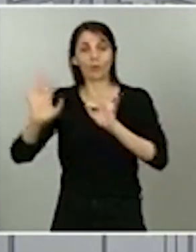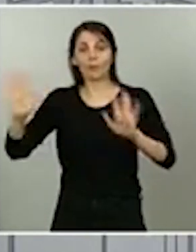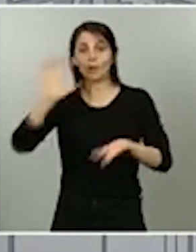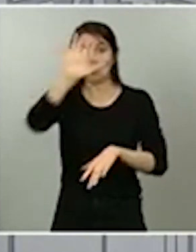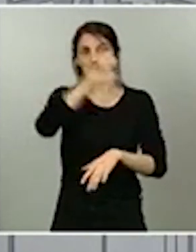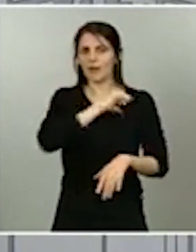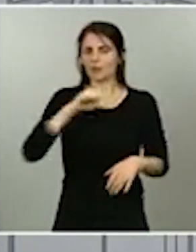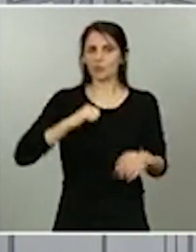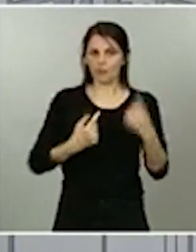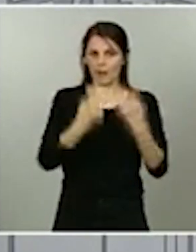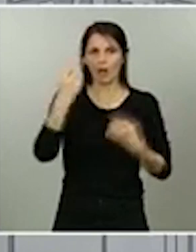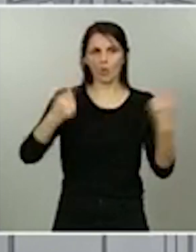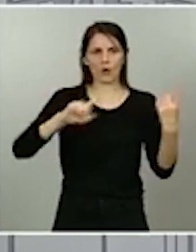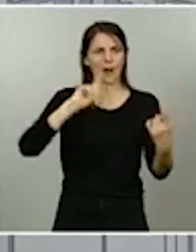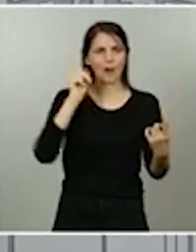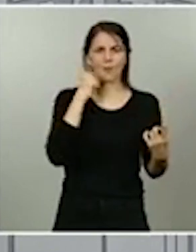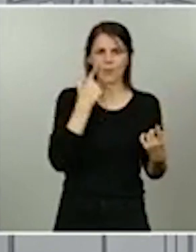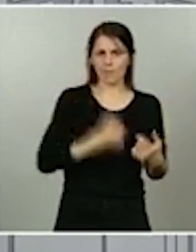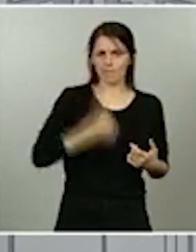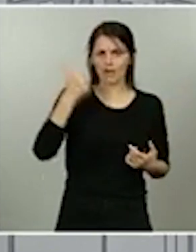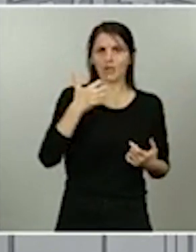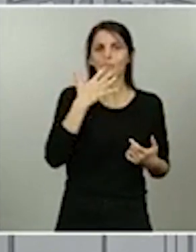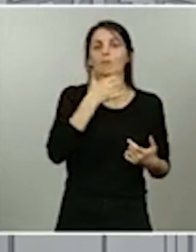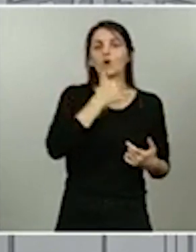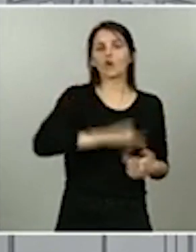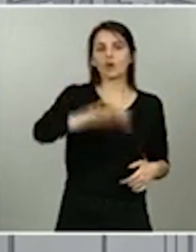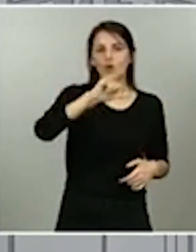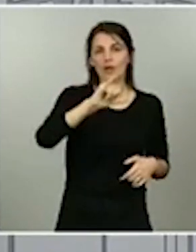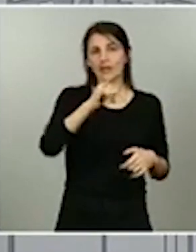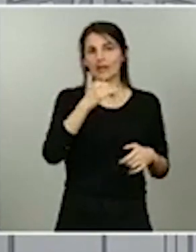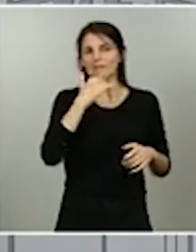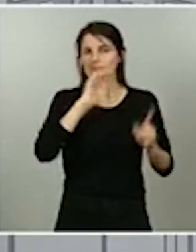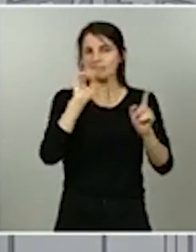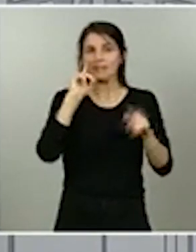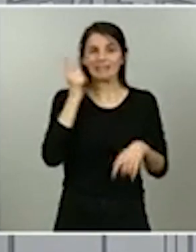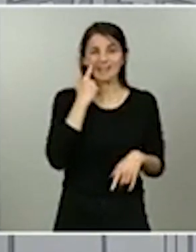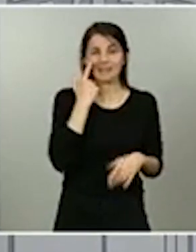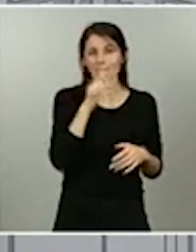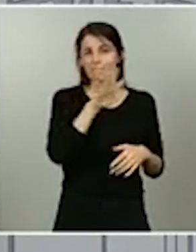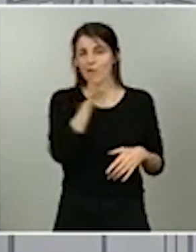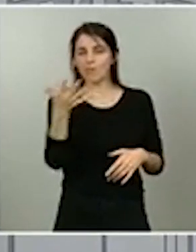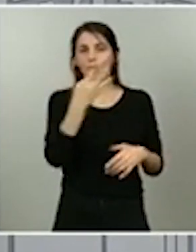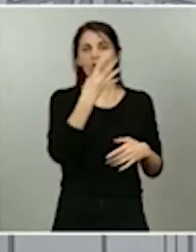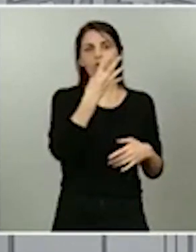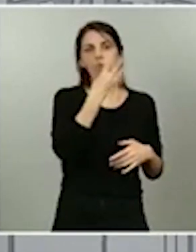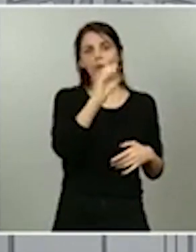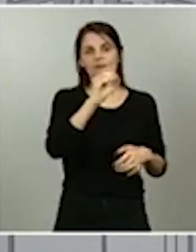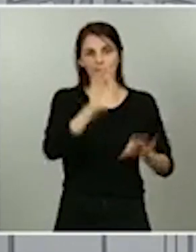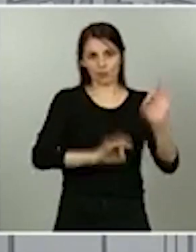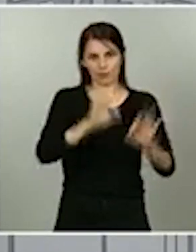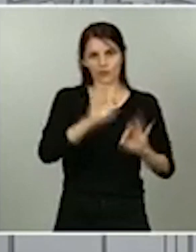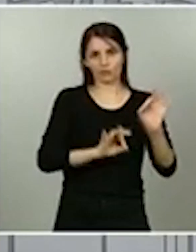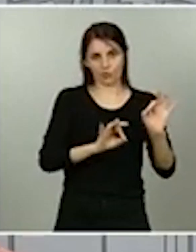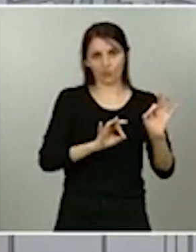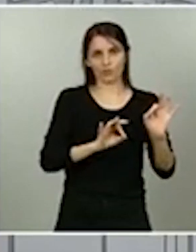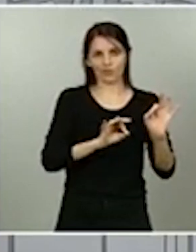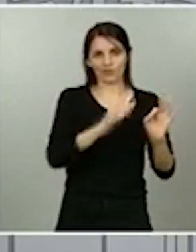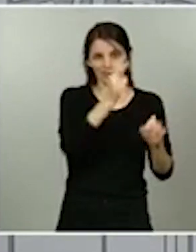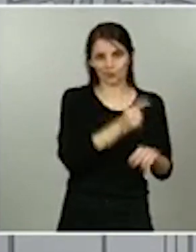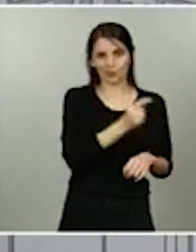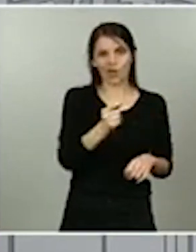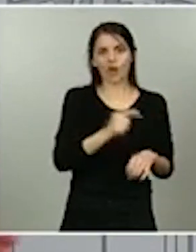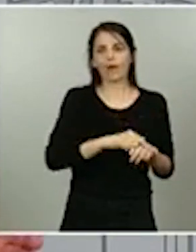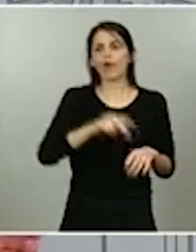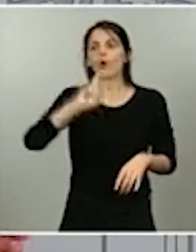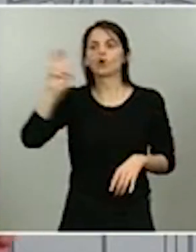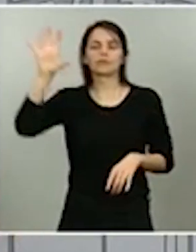Por ejemplo, la Rioja ha detectado cerca del 40% de los casos que se supone que se han infectado en su comunidad. Otras han detectado algo menos de